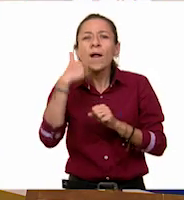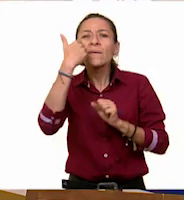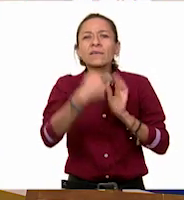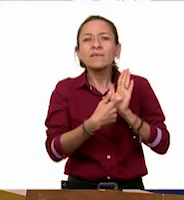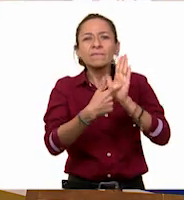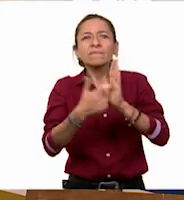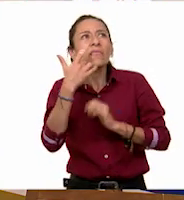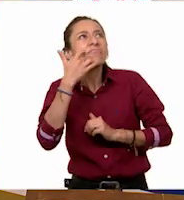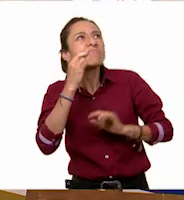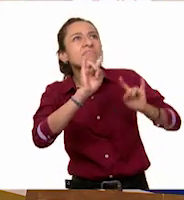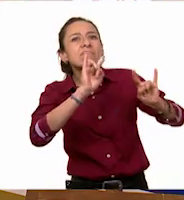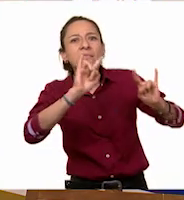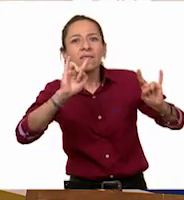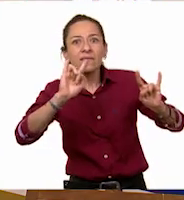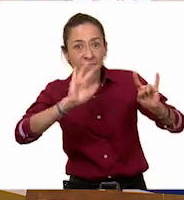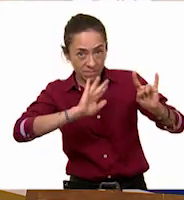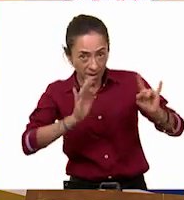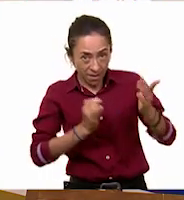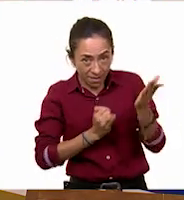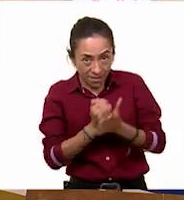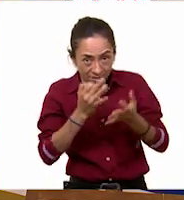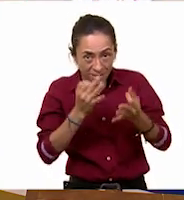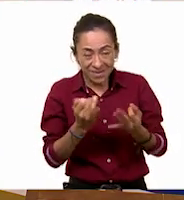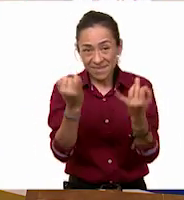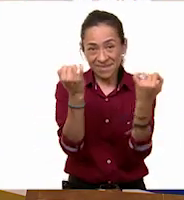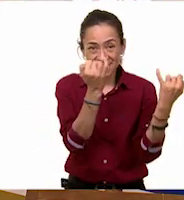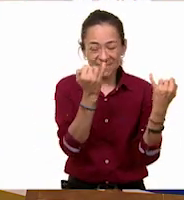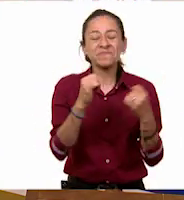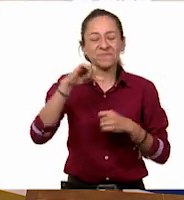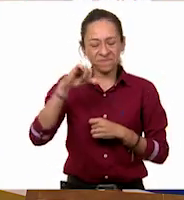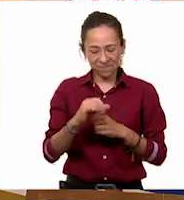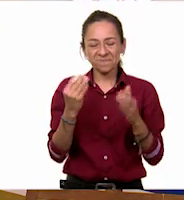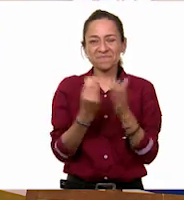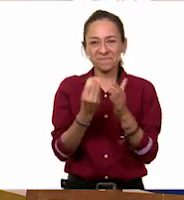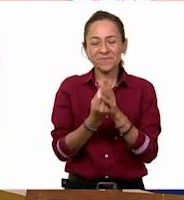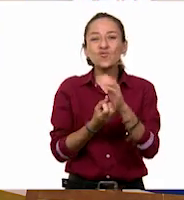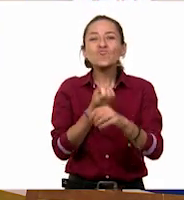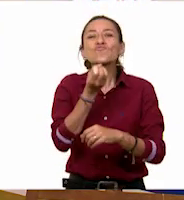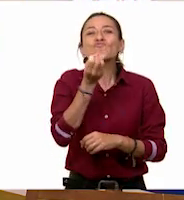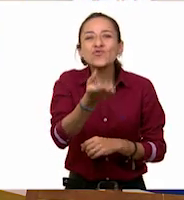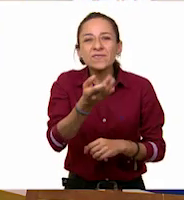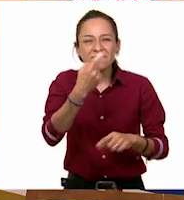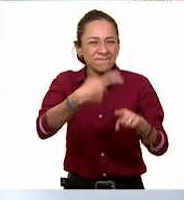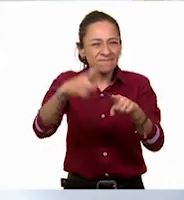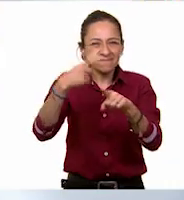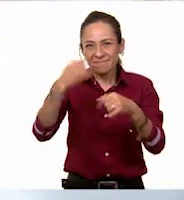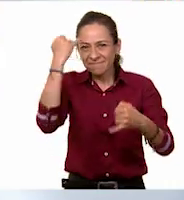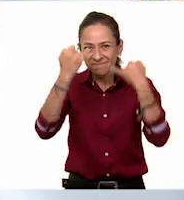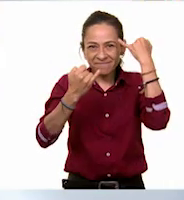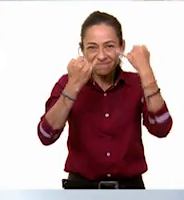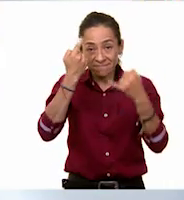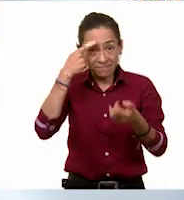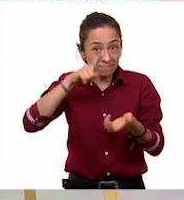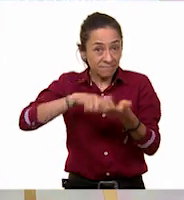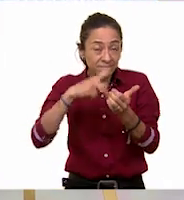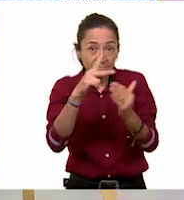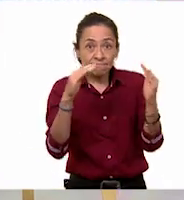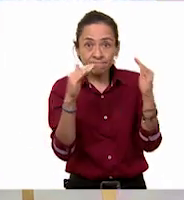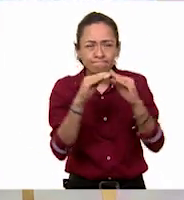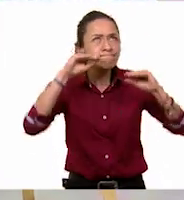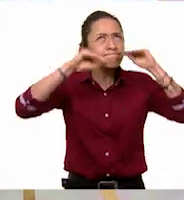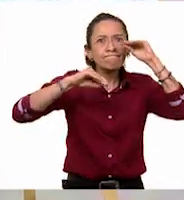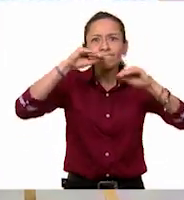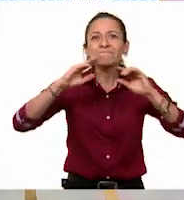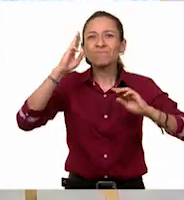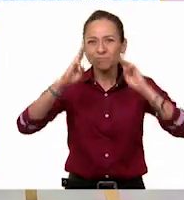clase les vamos a dar muchas ideas para que todos ustedes puedan hacer su museo en casa. ¿Qué te parece, Pili? Así es. A mí me parece padrísimo.